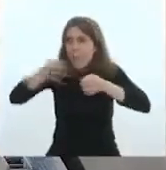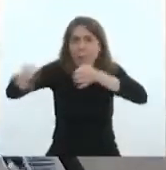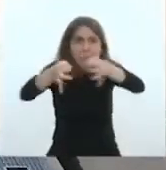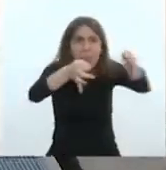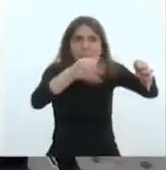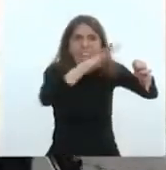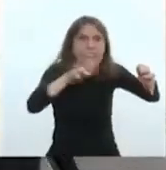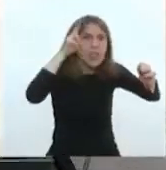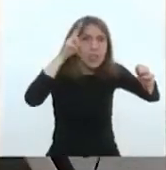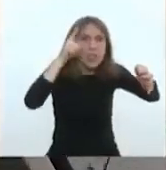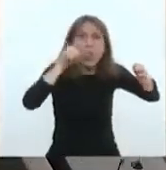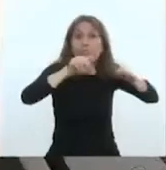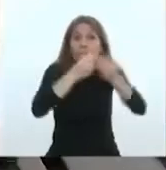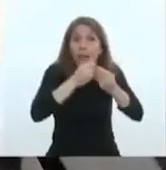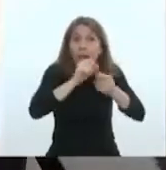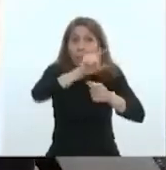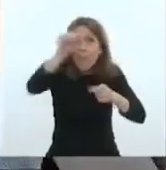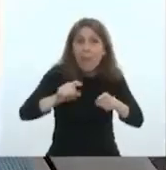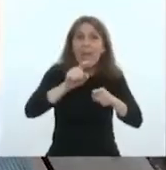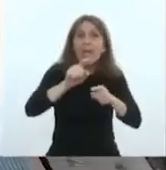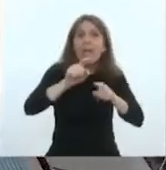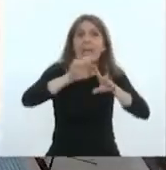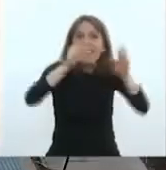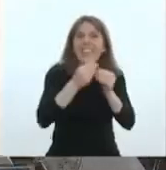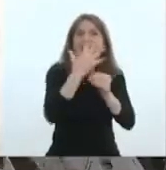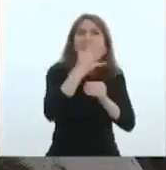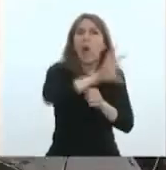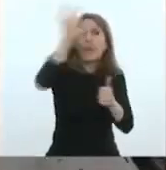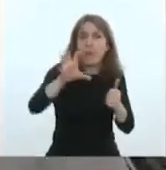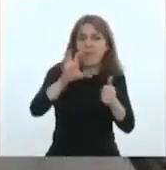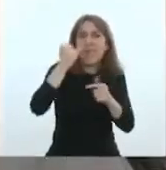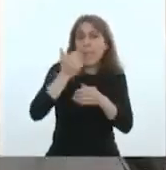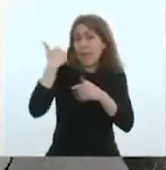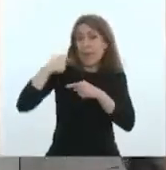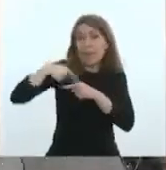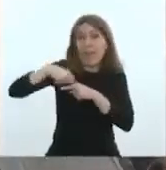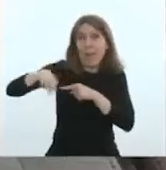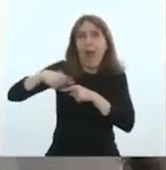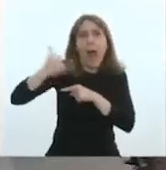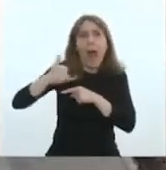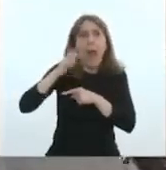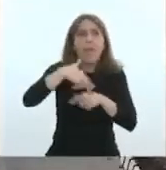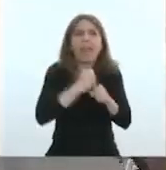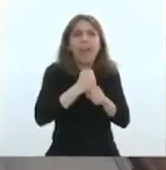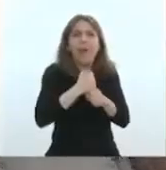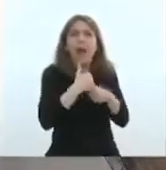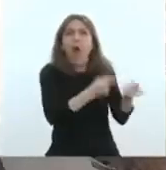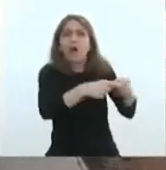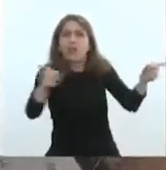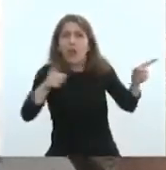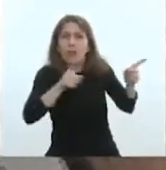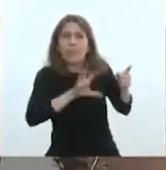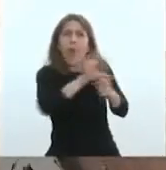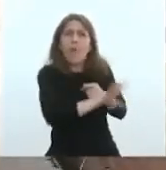en 5 provincias del país, pero al mismo tiempo se han venido entregando en esta semana otros programas en otras provincias del país.